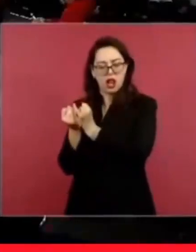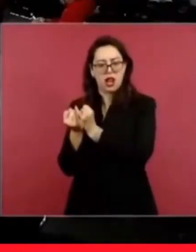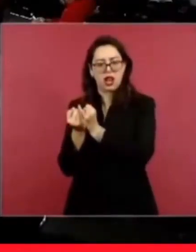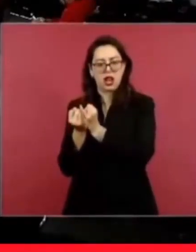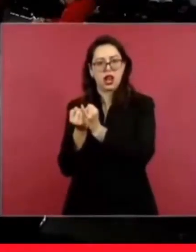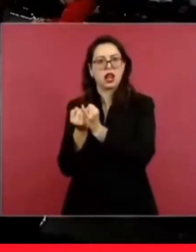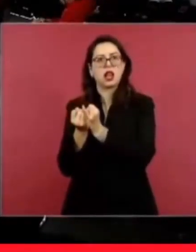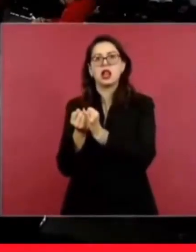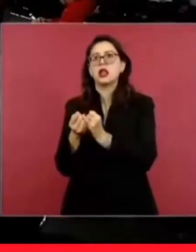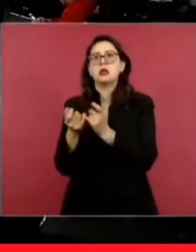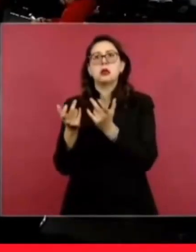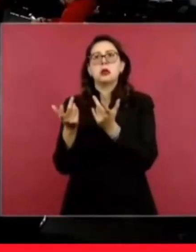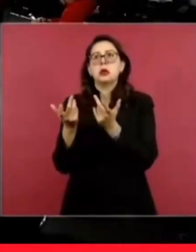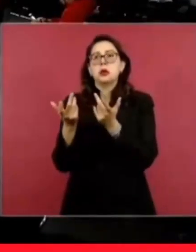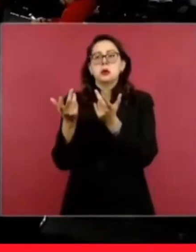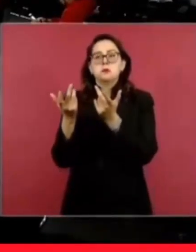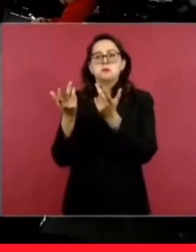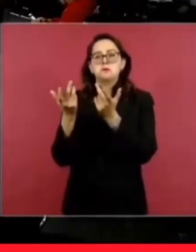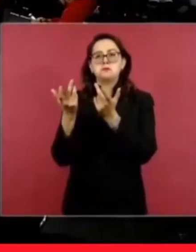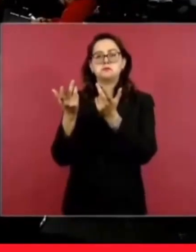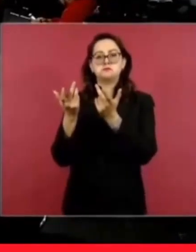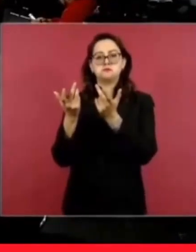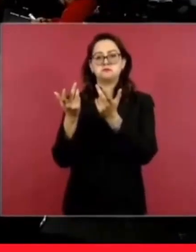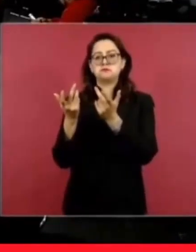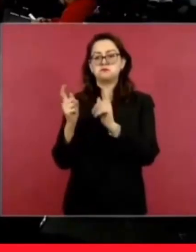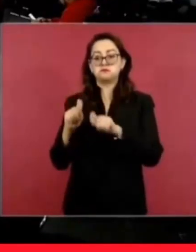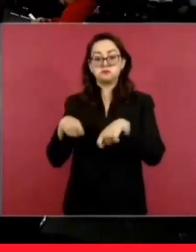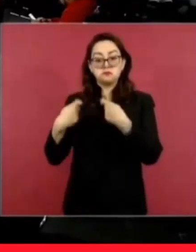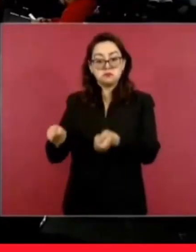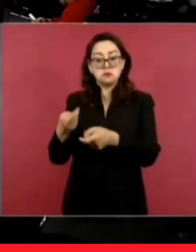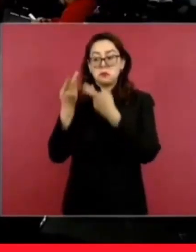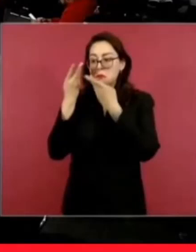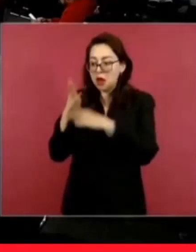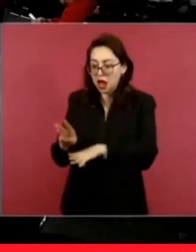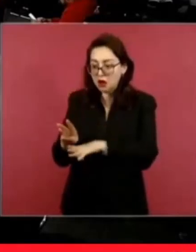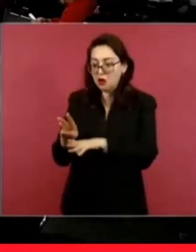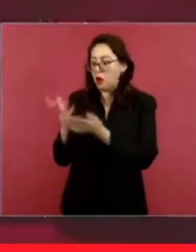o con la concesión de un banco